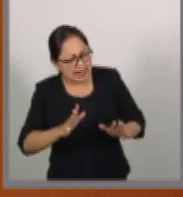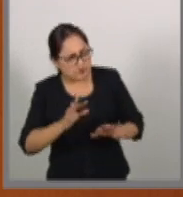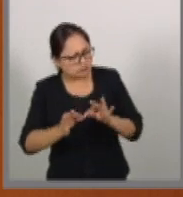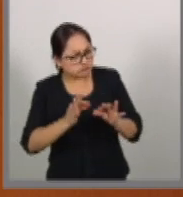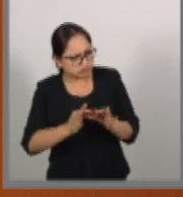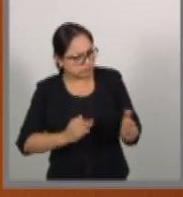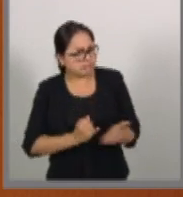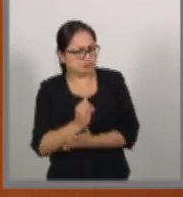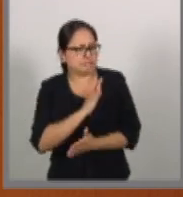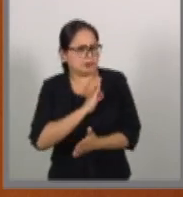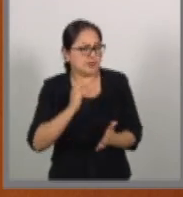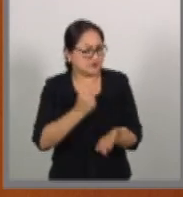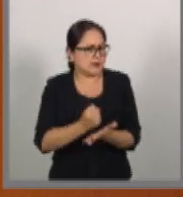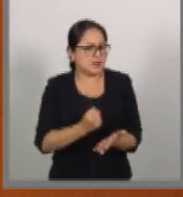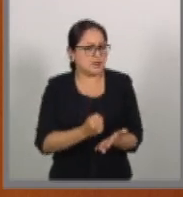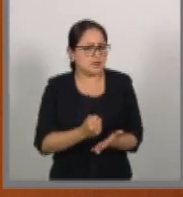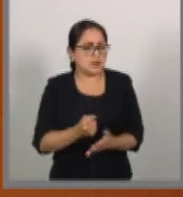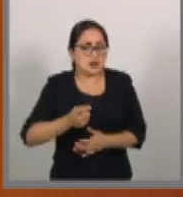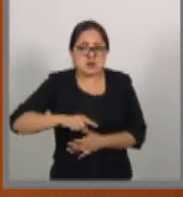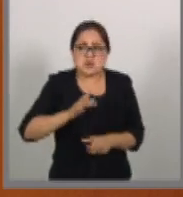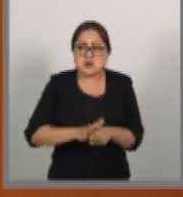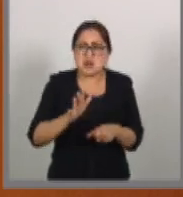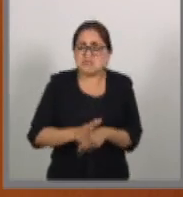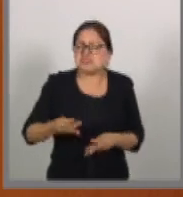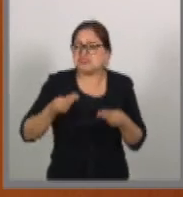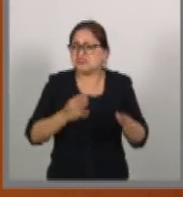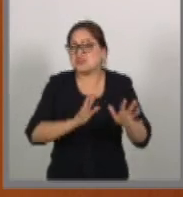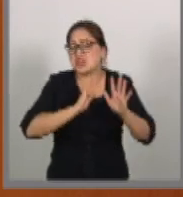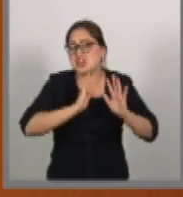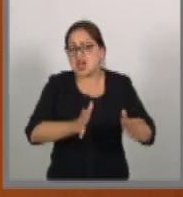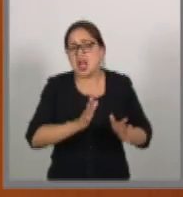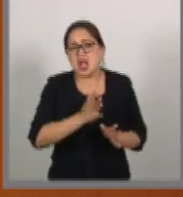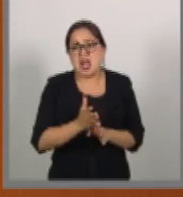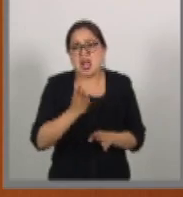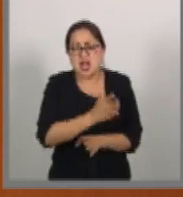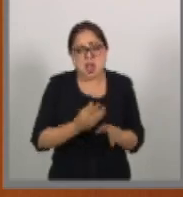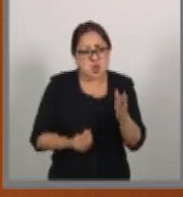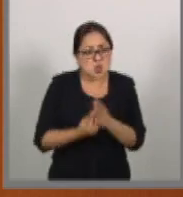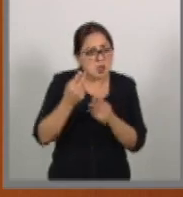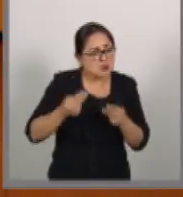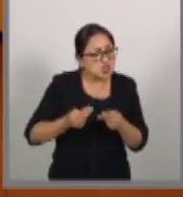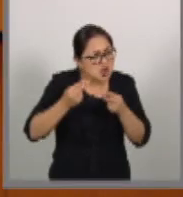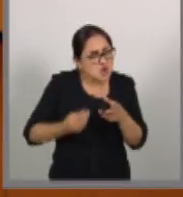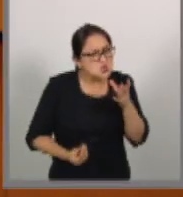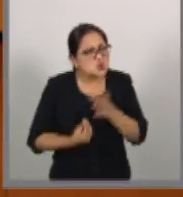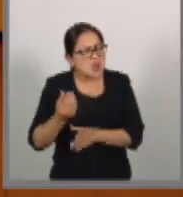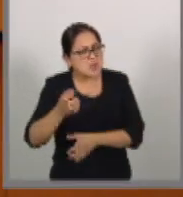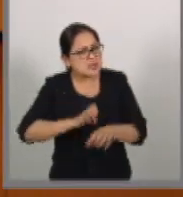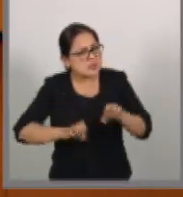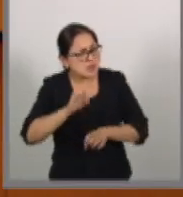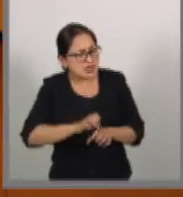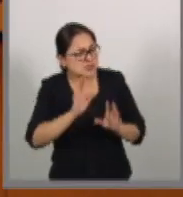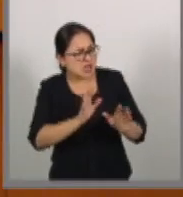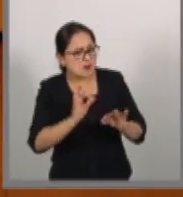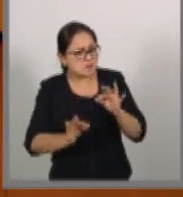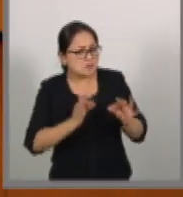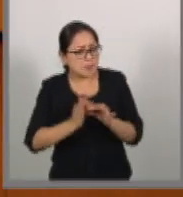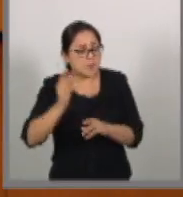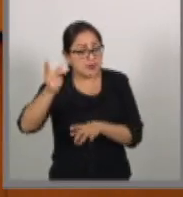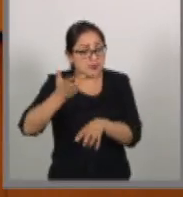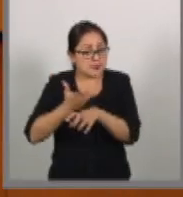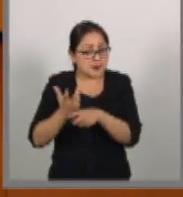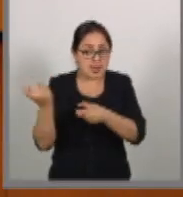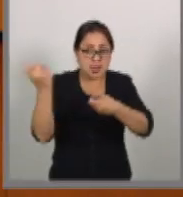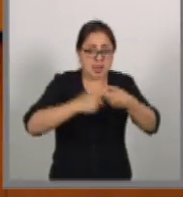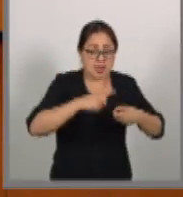¿Por qué estamos cediendo el mecanismo de resolución de controversias de inversiones para que luego llegue Estados Unidos a